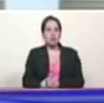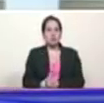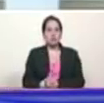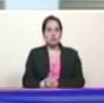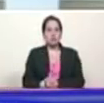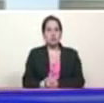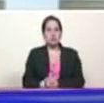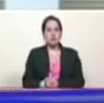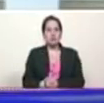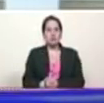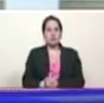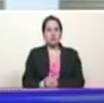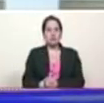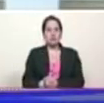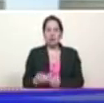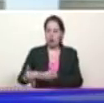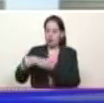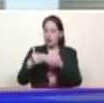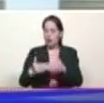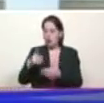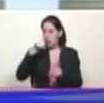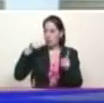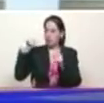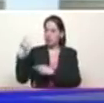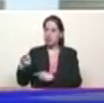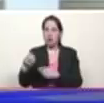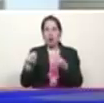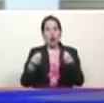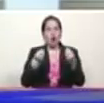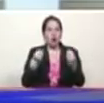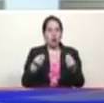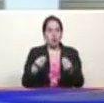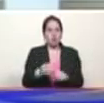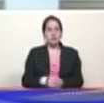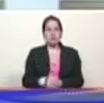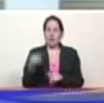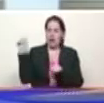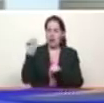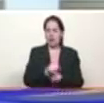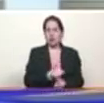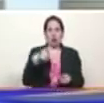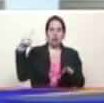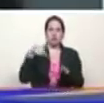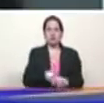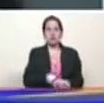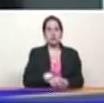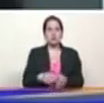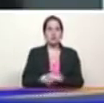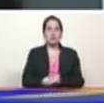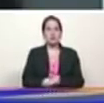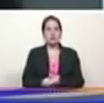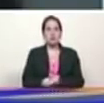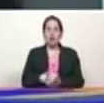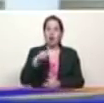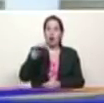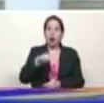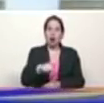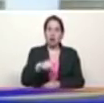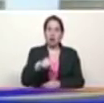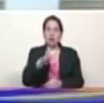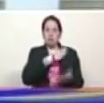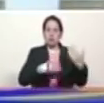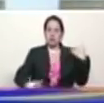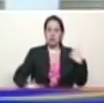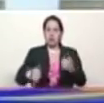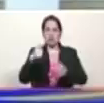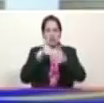venganza imperialismo inverbe imperialismo agresor bueno hoy estuvo el vicepresidente de